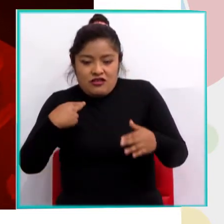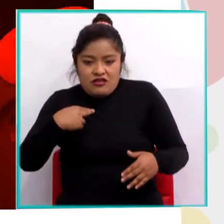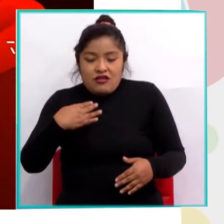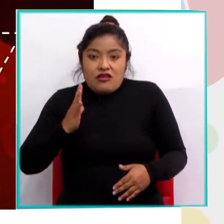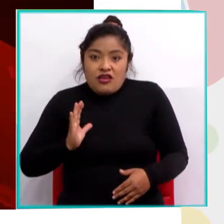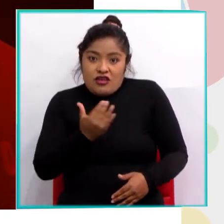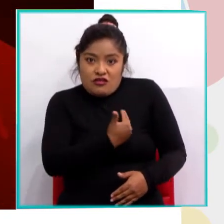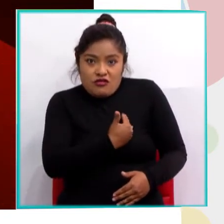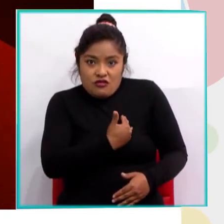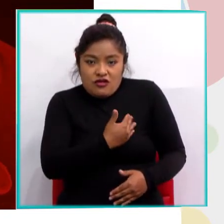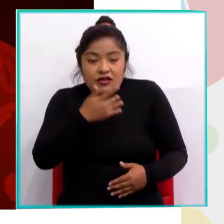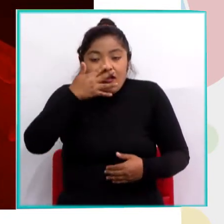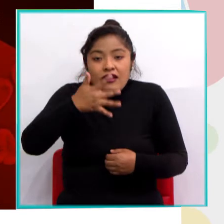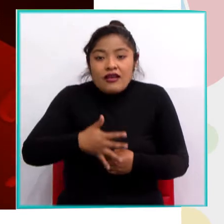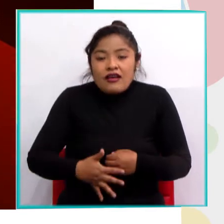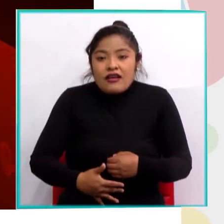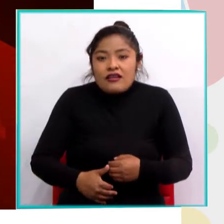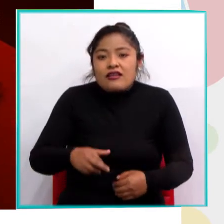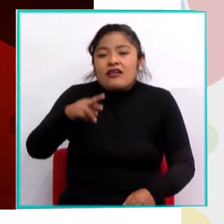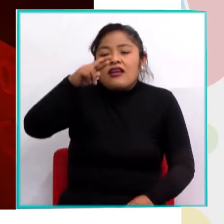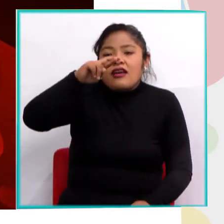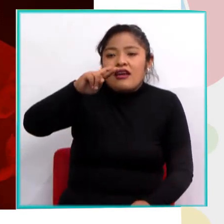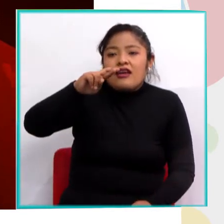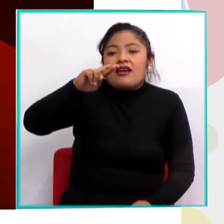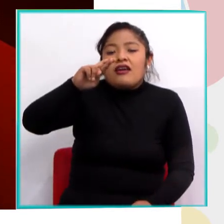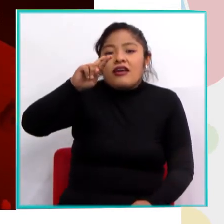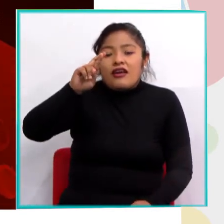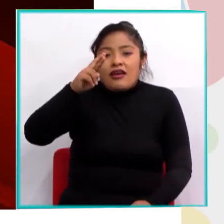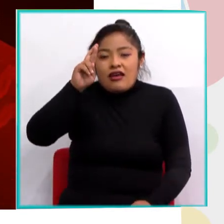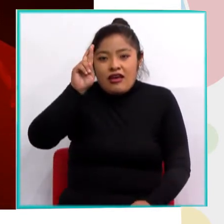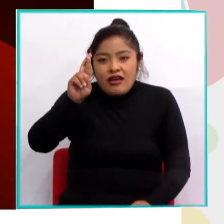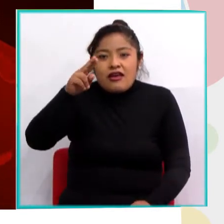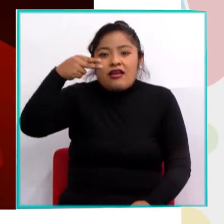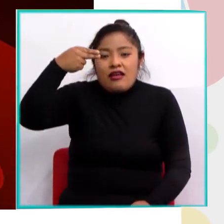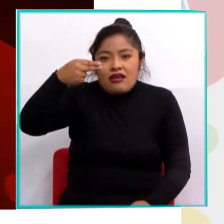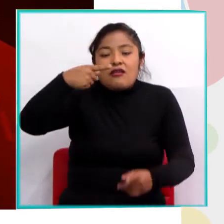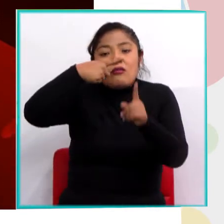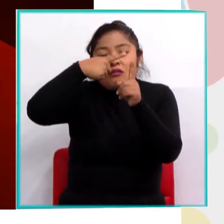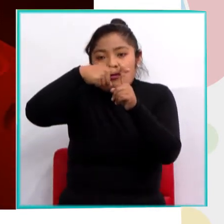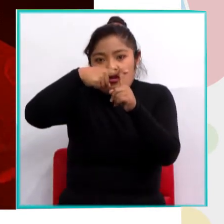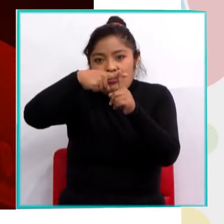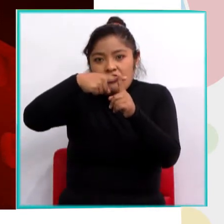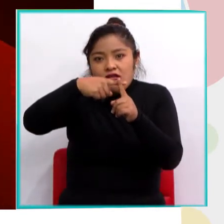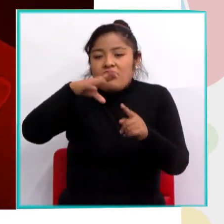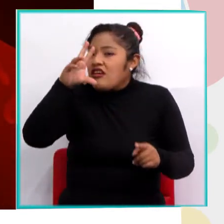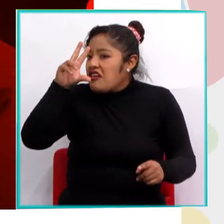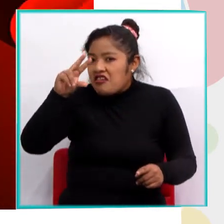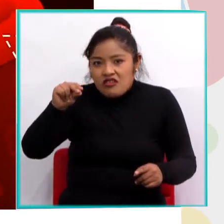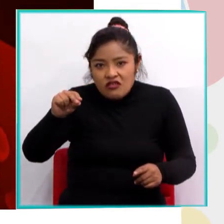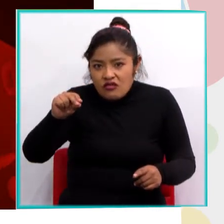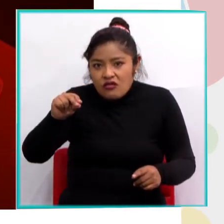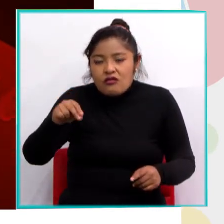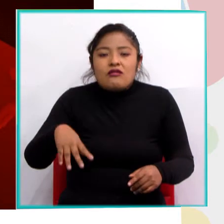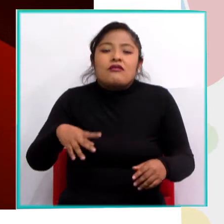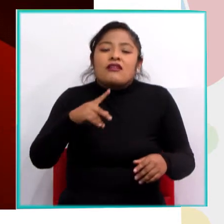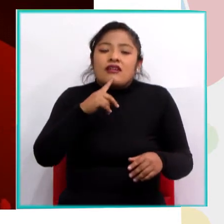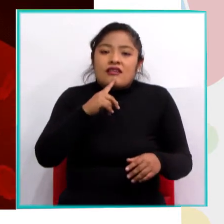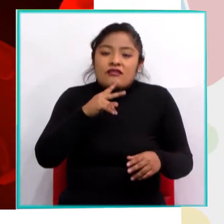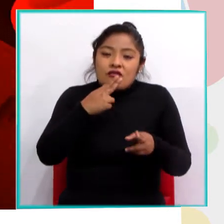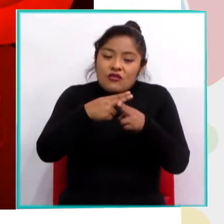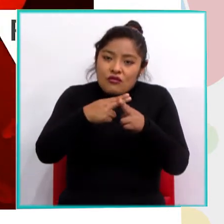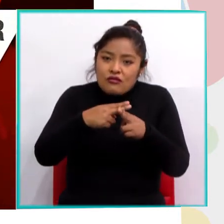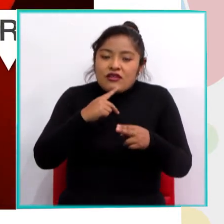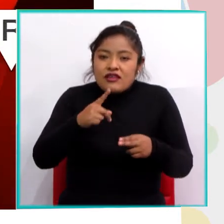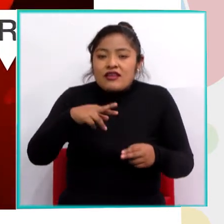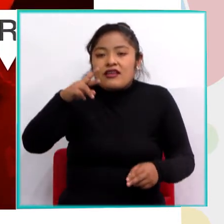positivo. Y si no lo está, se va a denominar RH negativo. Ahora